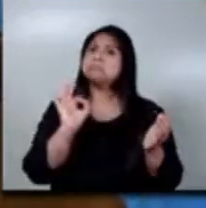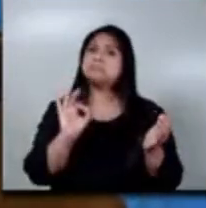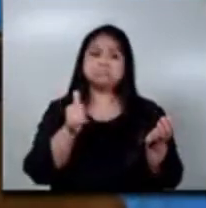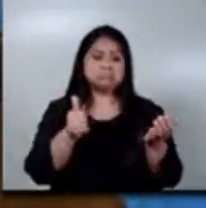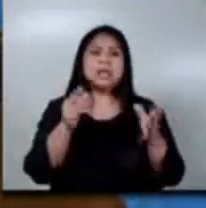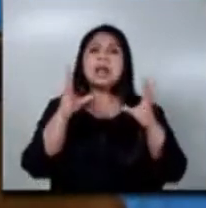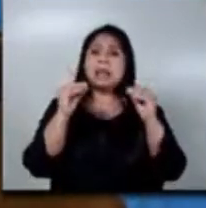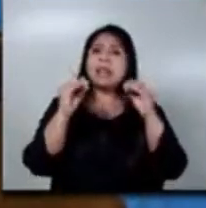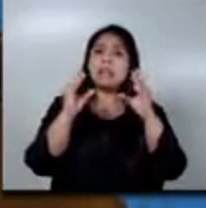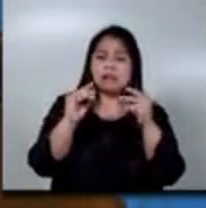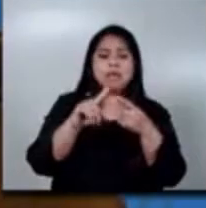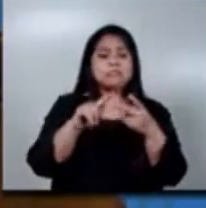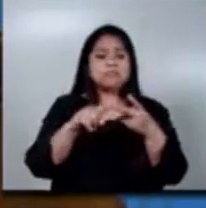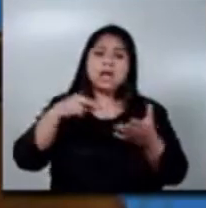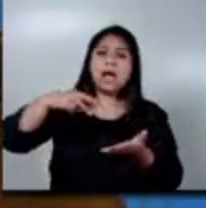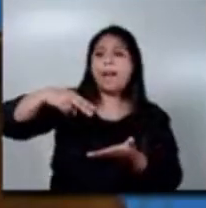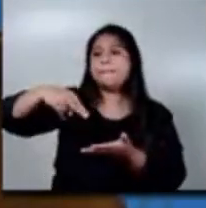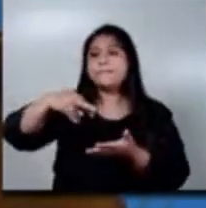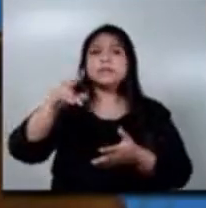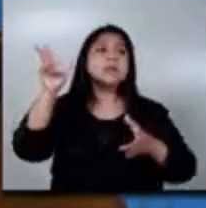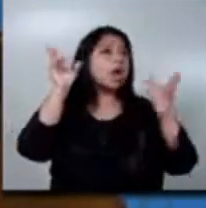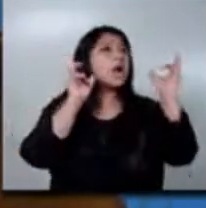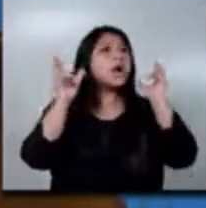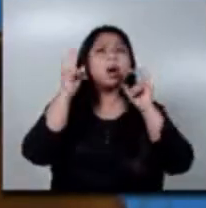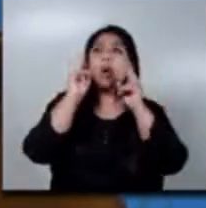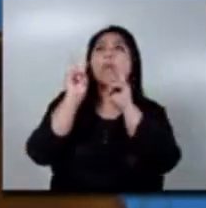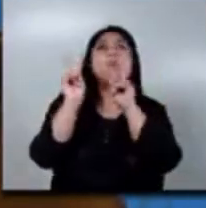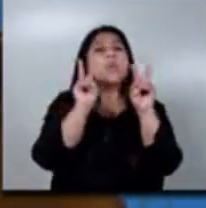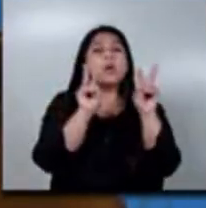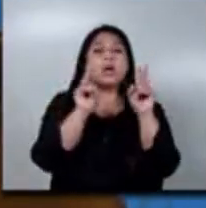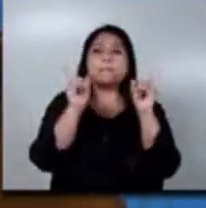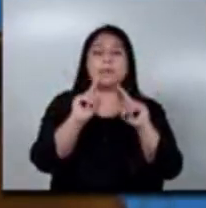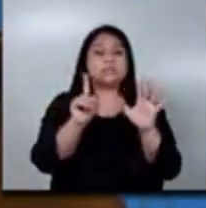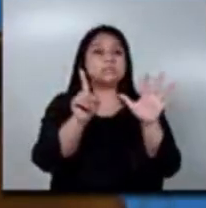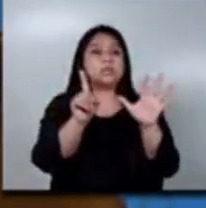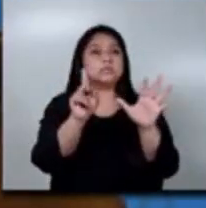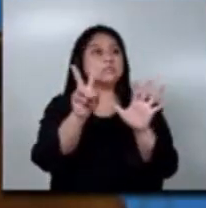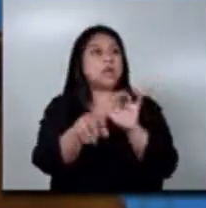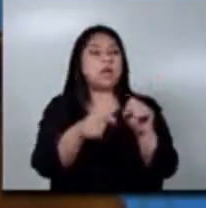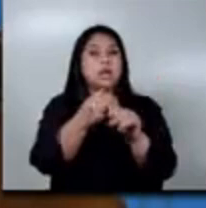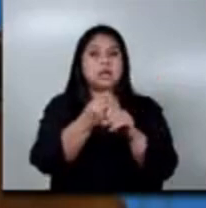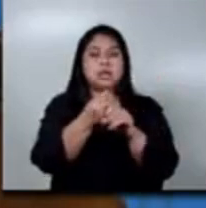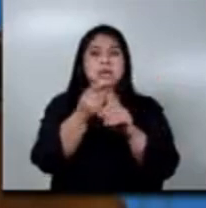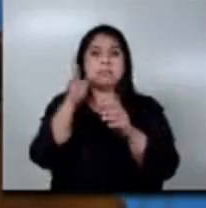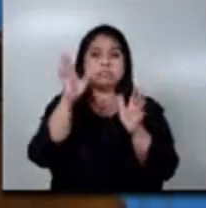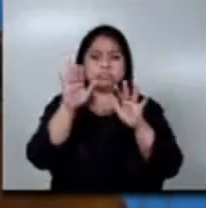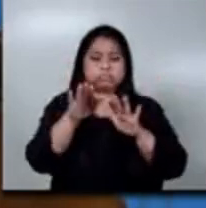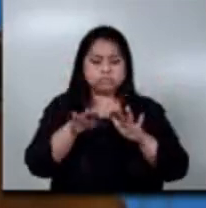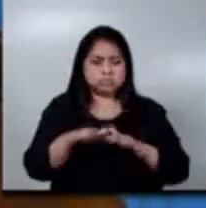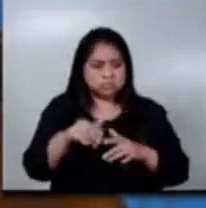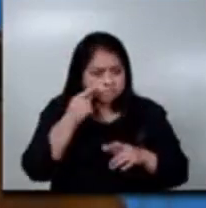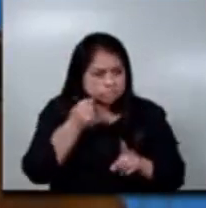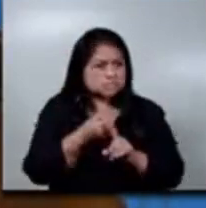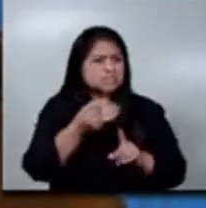hablan, caminan, escuchan, ven, pero a los seis, siete años empieza un deterioro que nadie se les puede